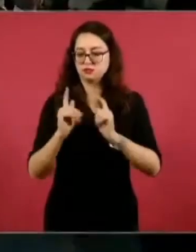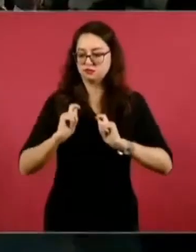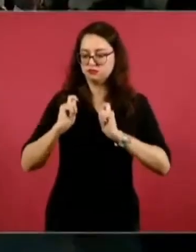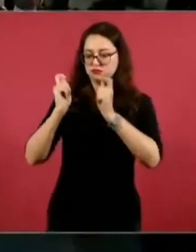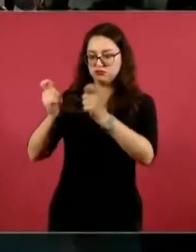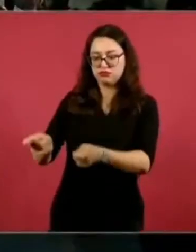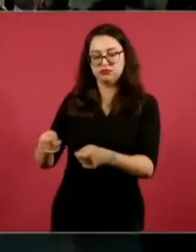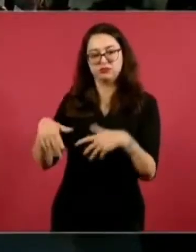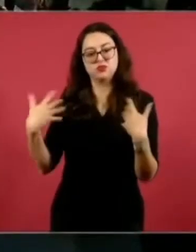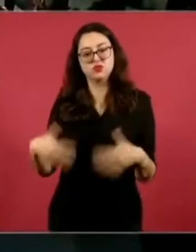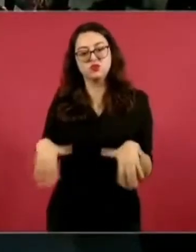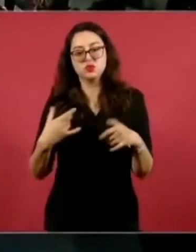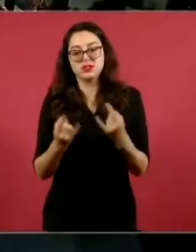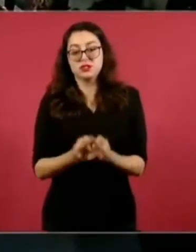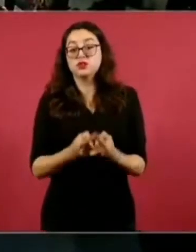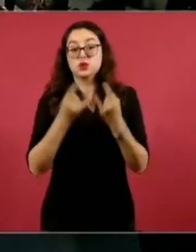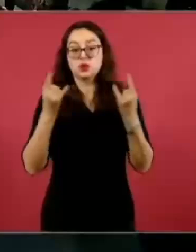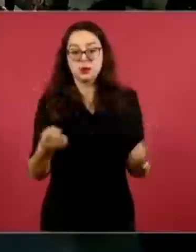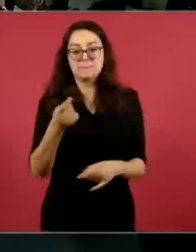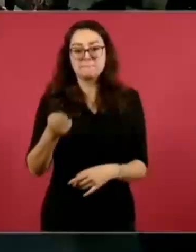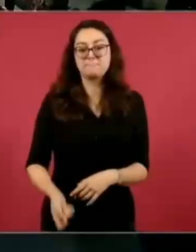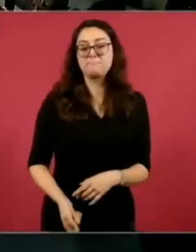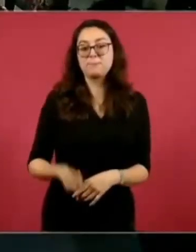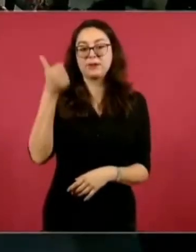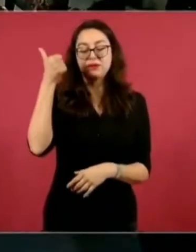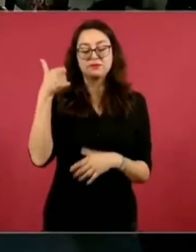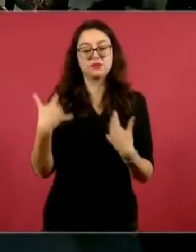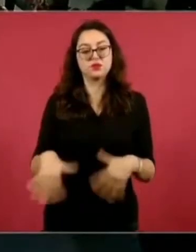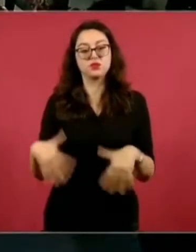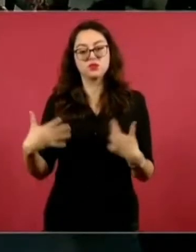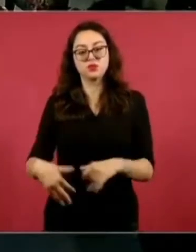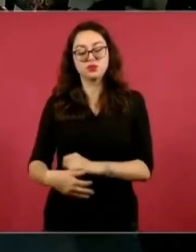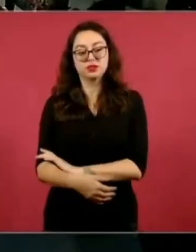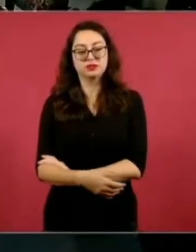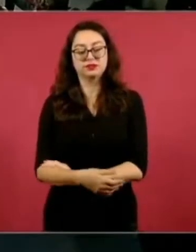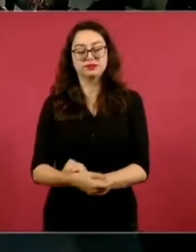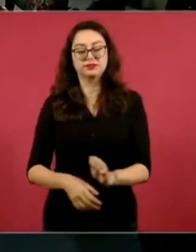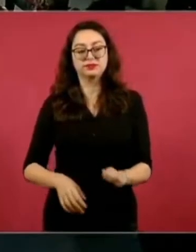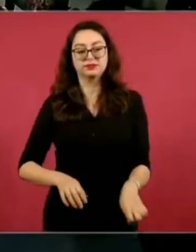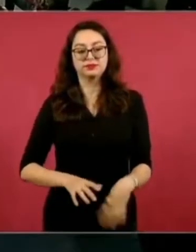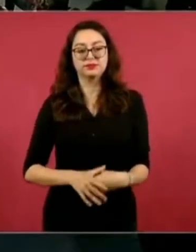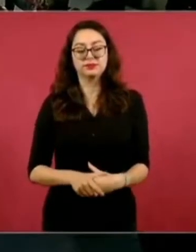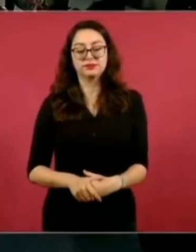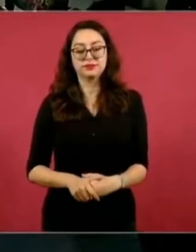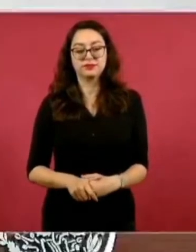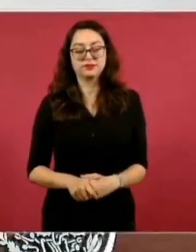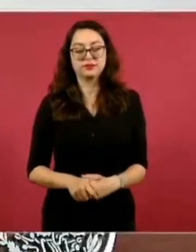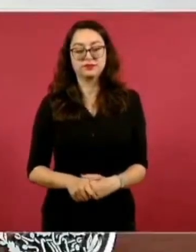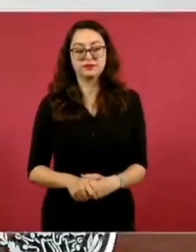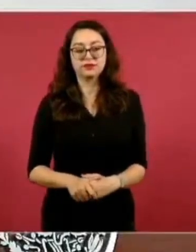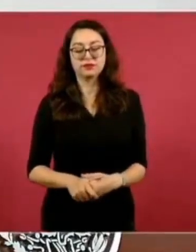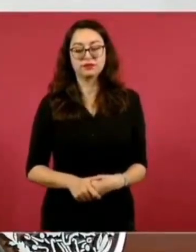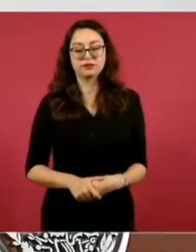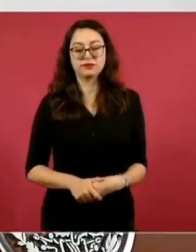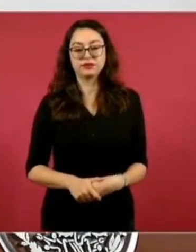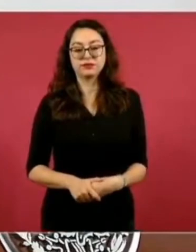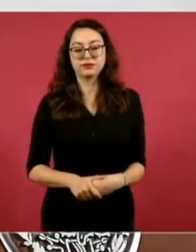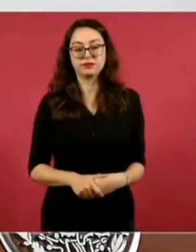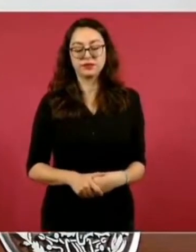un acontecimiento histórico. Estamos viviendo